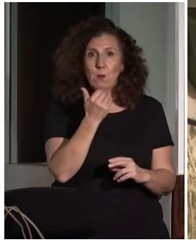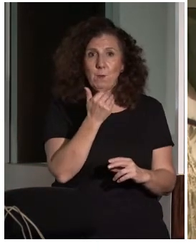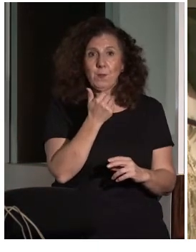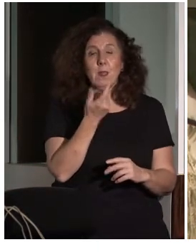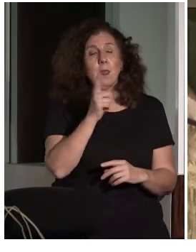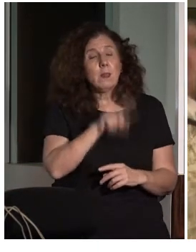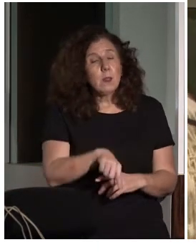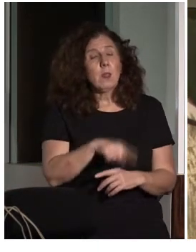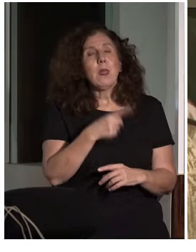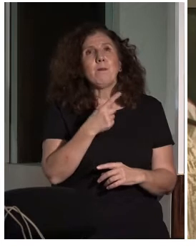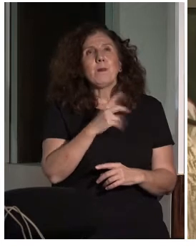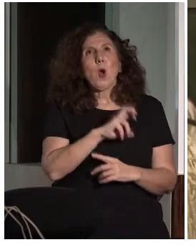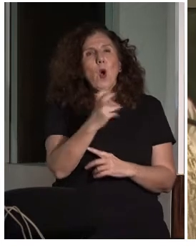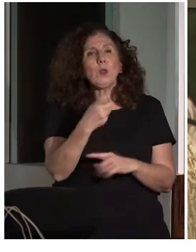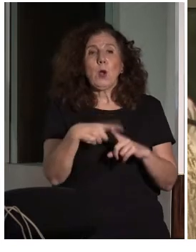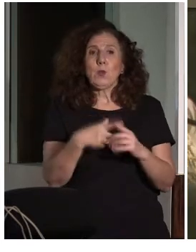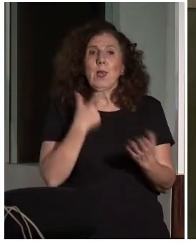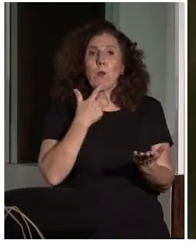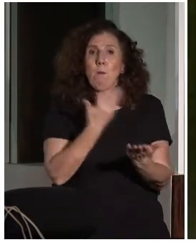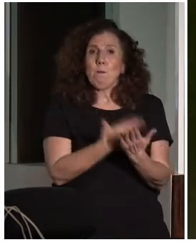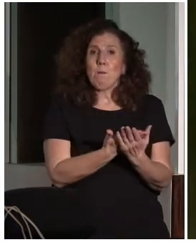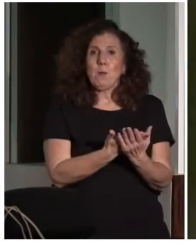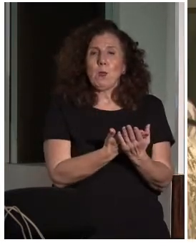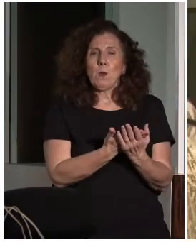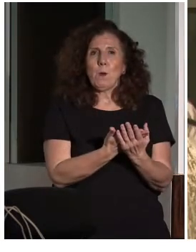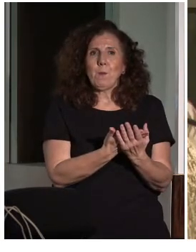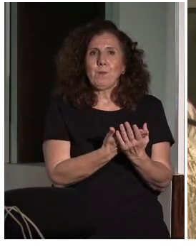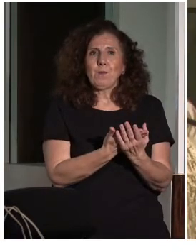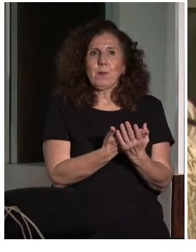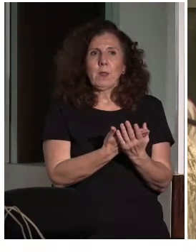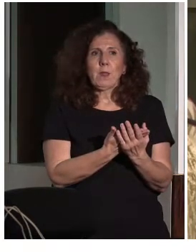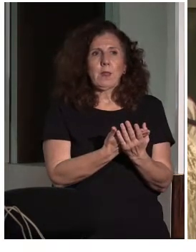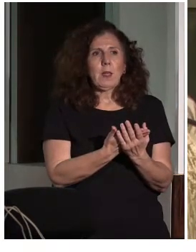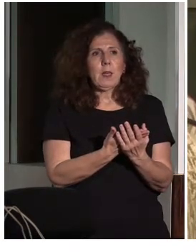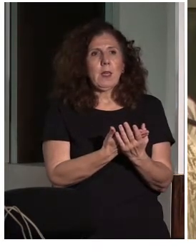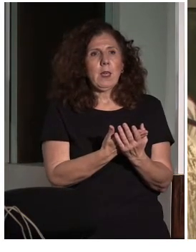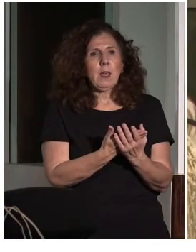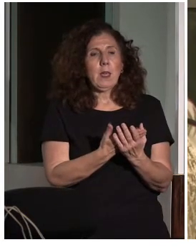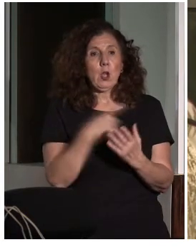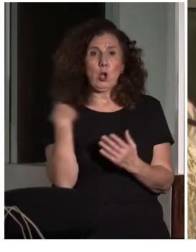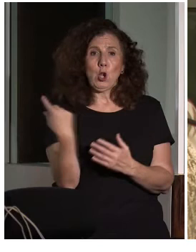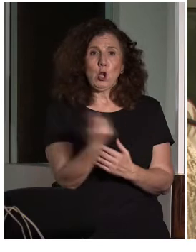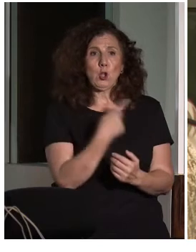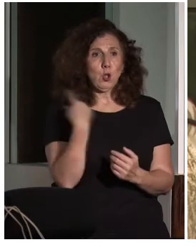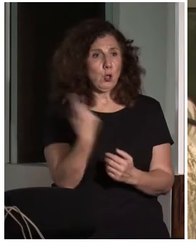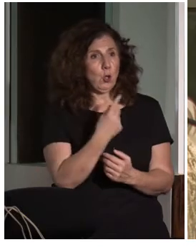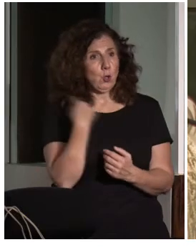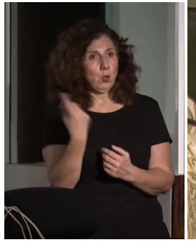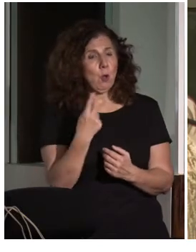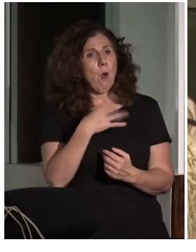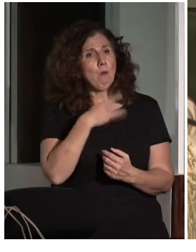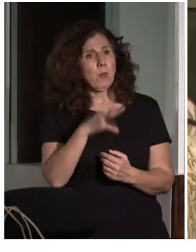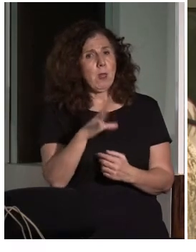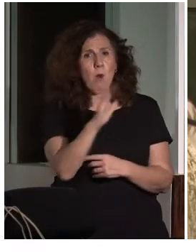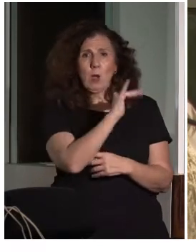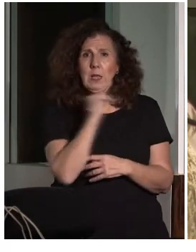cosa que también pediría es que estuvieran accesibles, tuviéramos a nuestra disposición unos materiales que nos